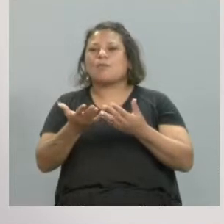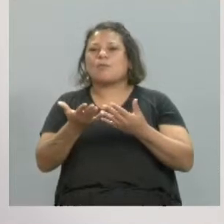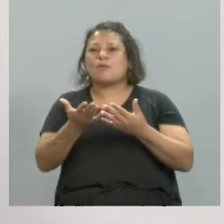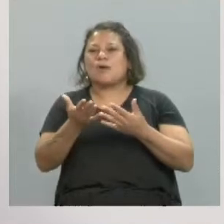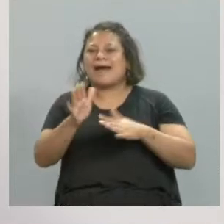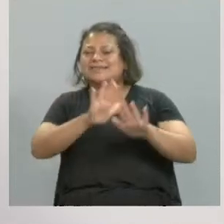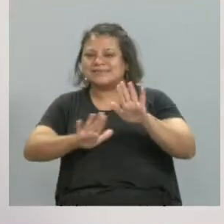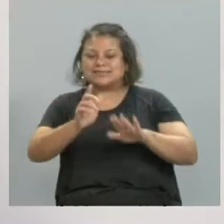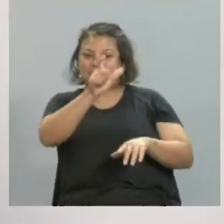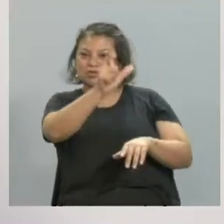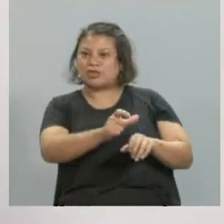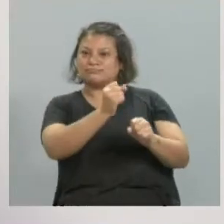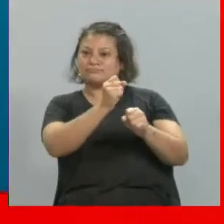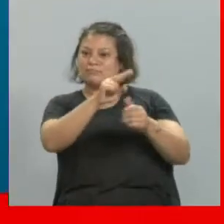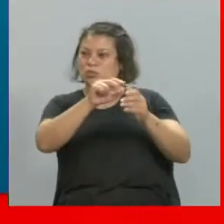esa persona?